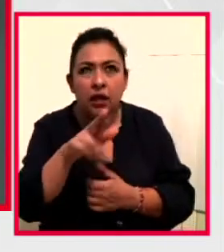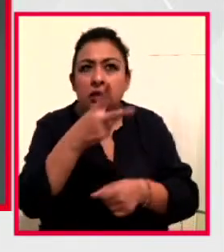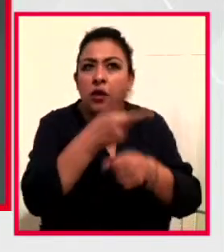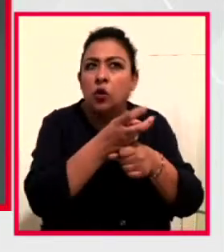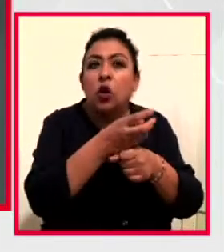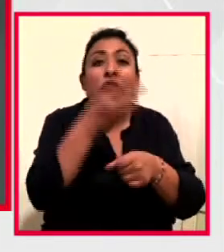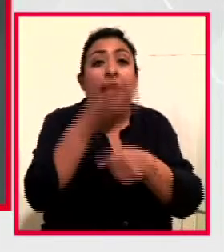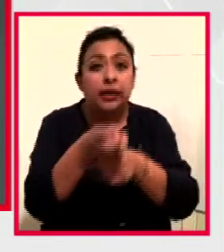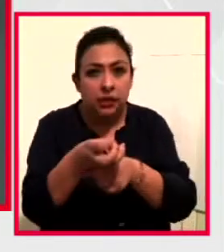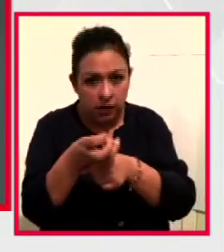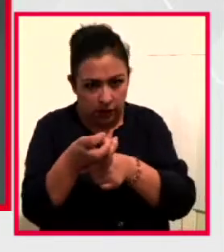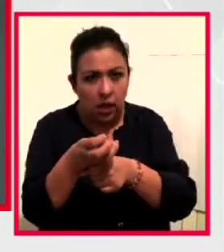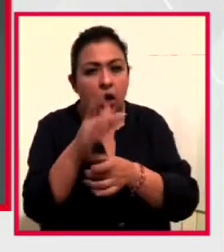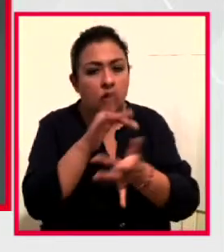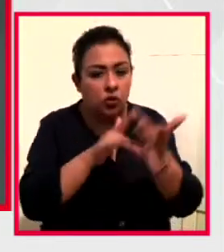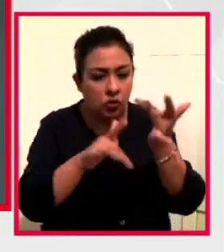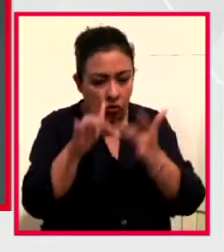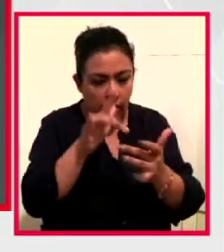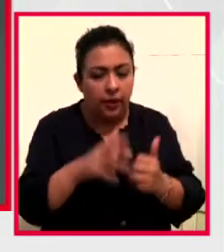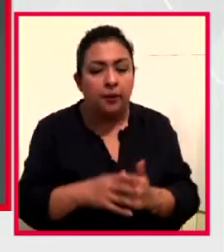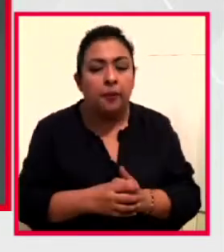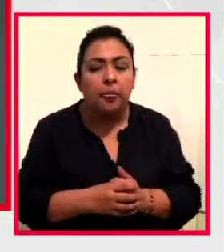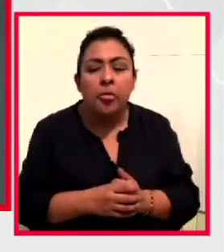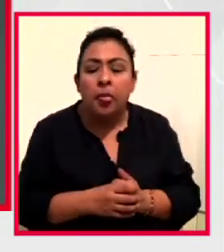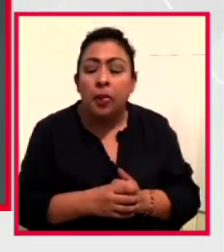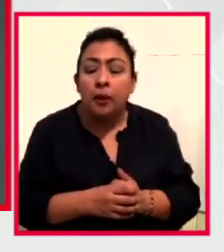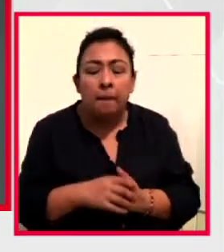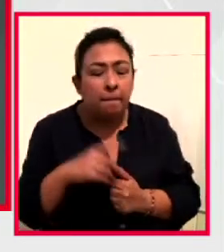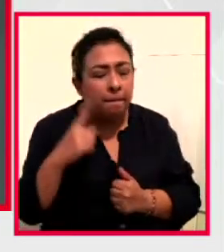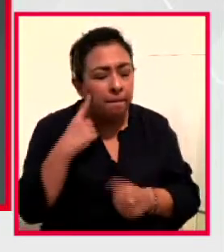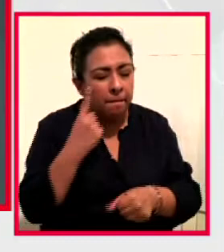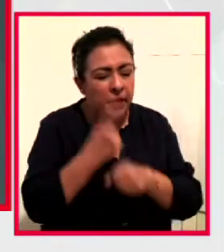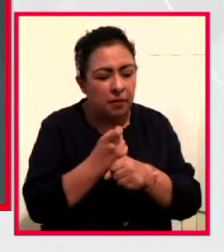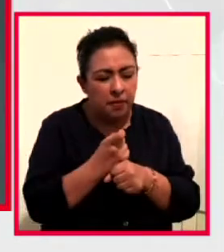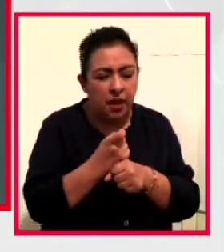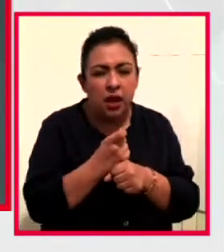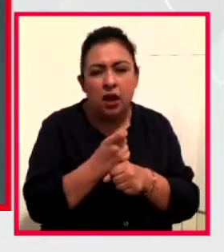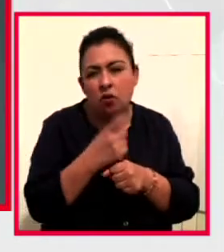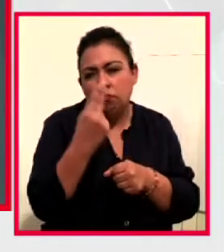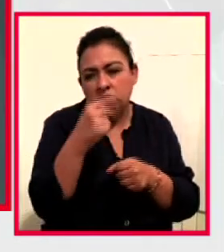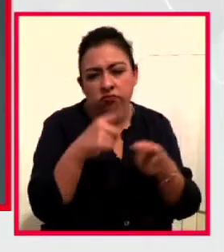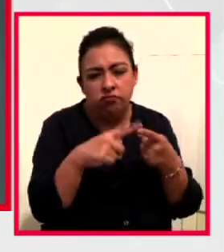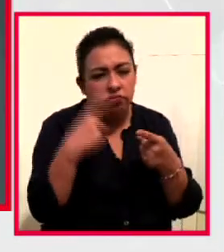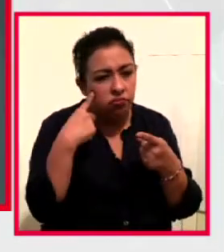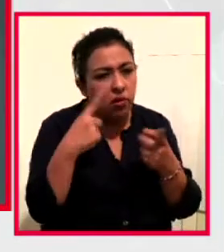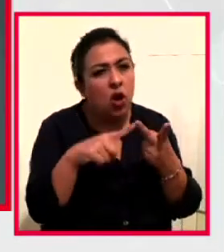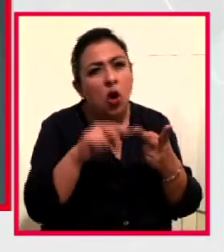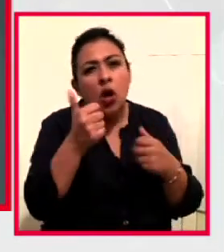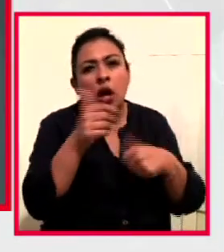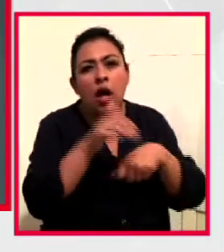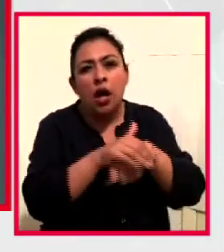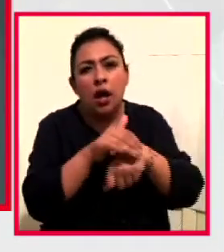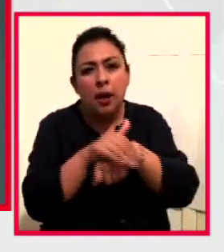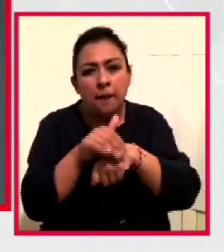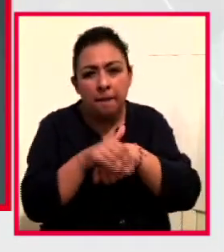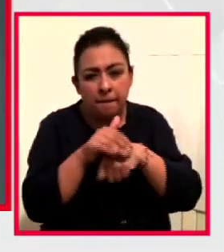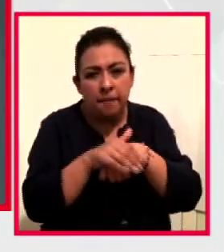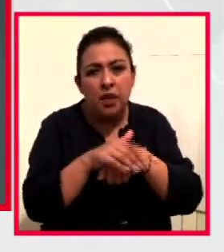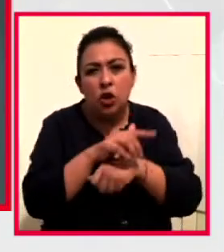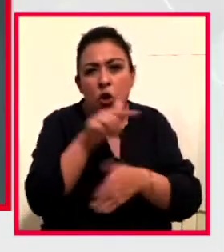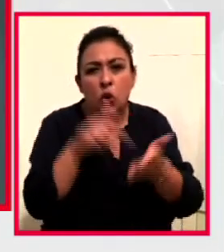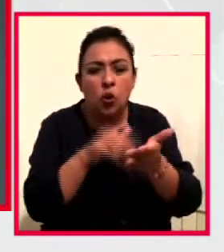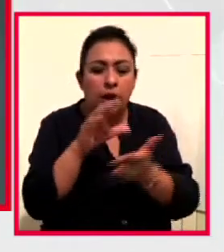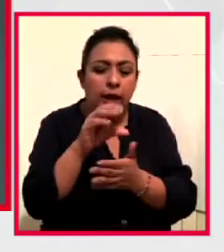el primero fue como un lunar que lo compartimos con otros amigos de la Costa Chica y los